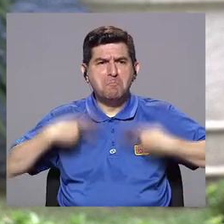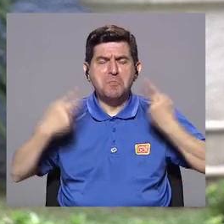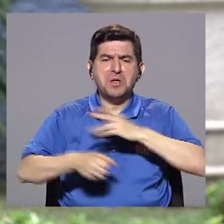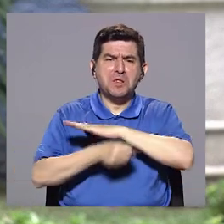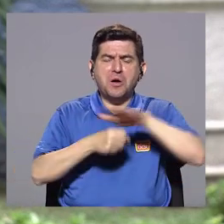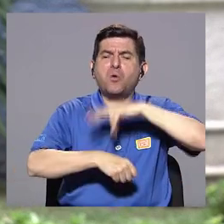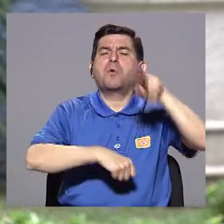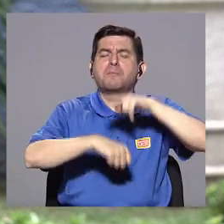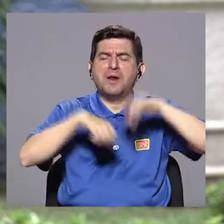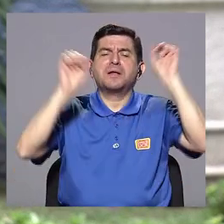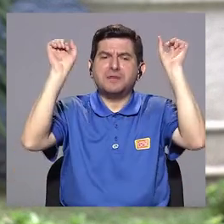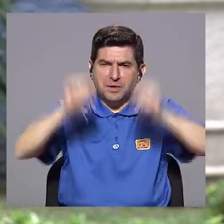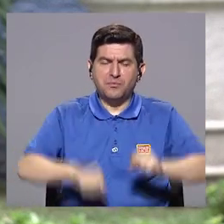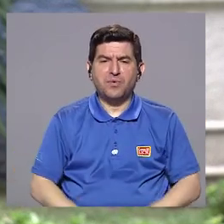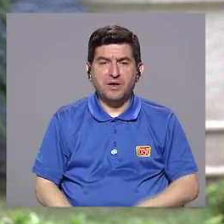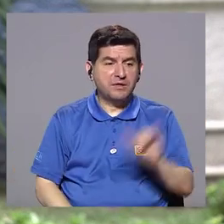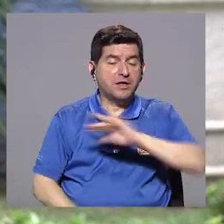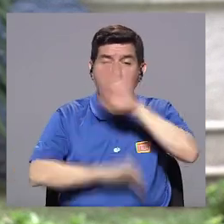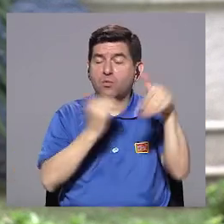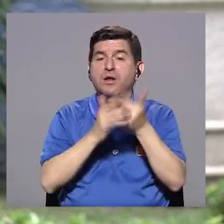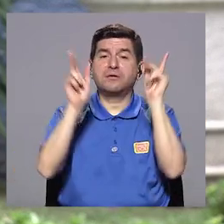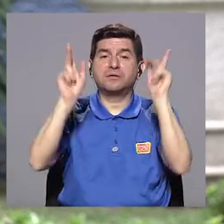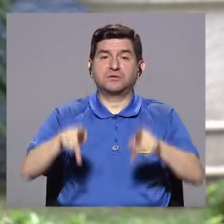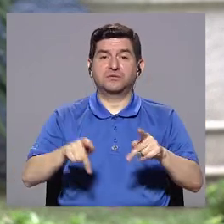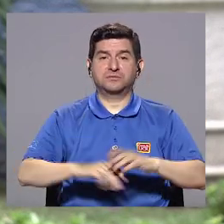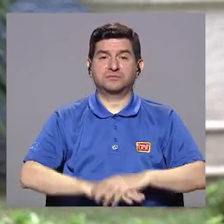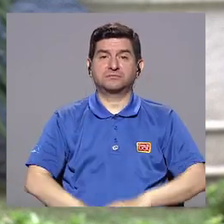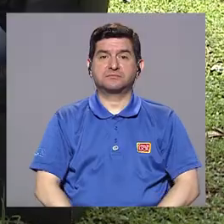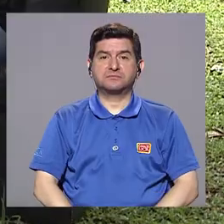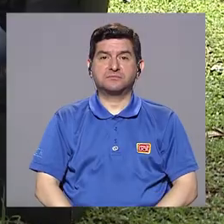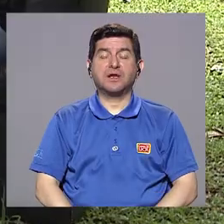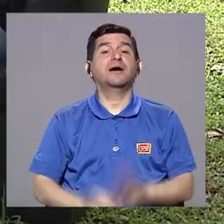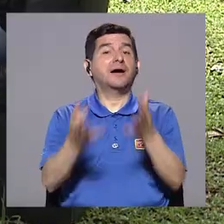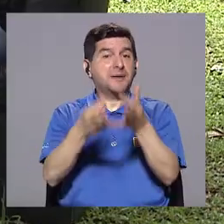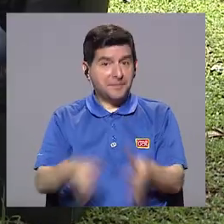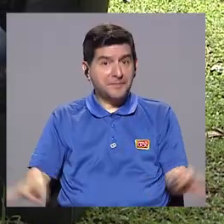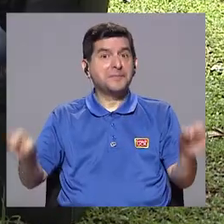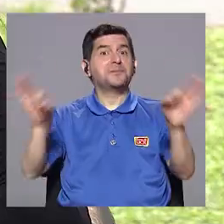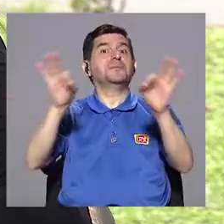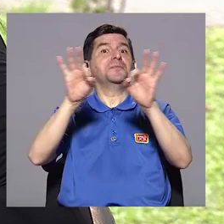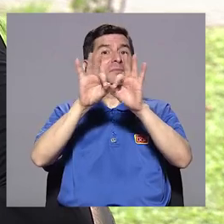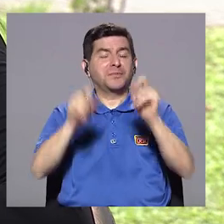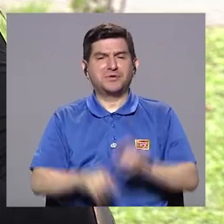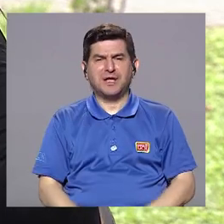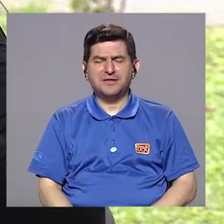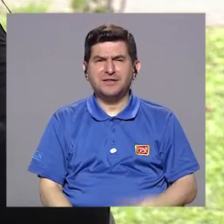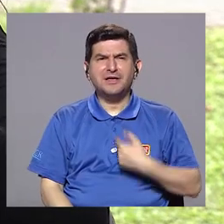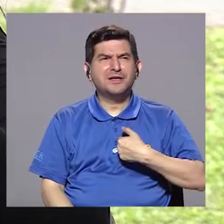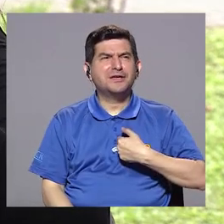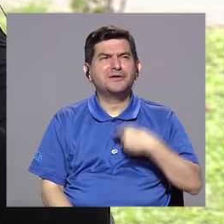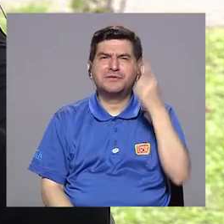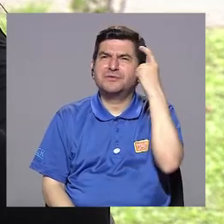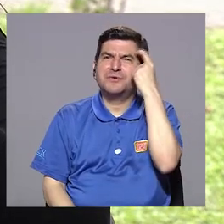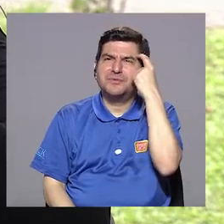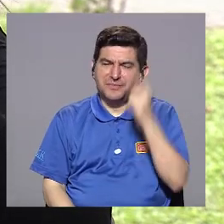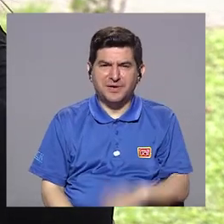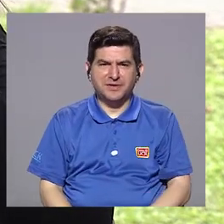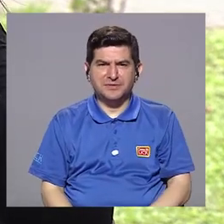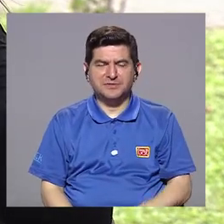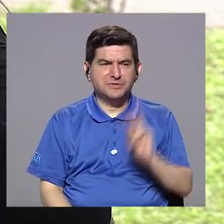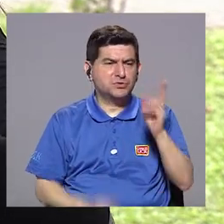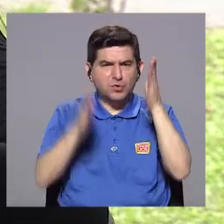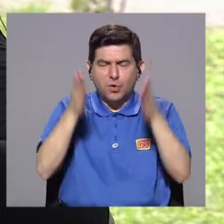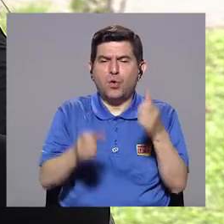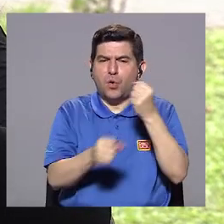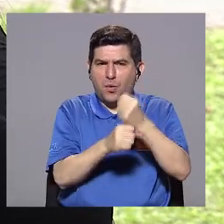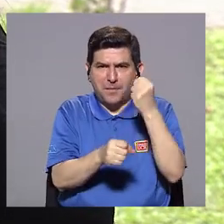completamente normal. Y hacer lo que hacen todas las personas. Eso es muy importante. Ahora, doctor, me pregunto también en términos de compañeros